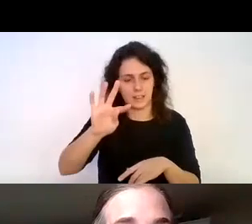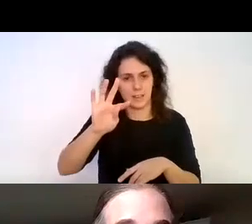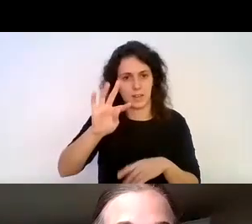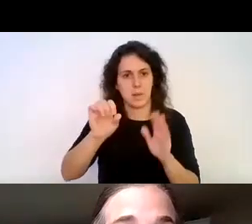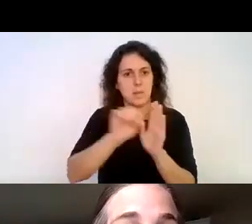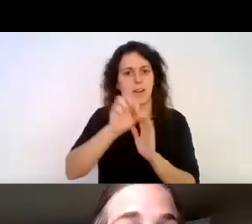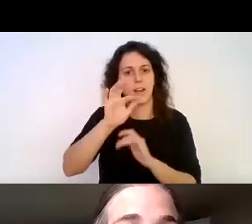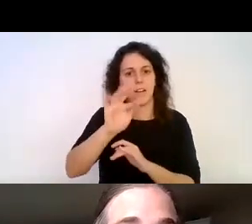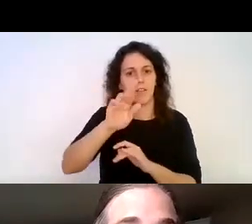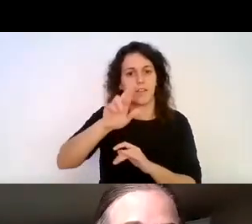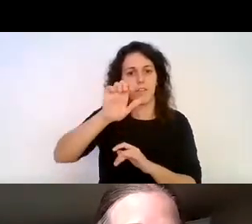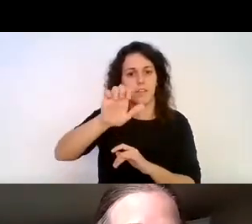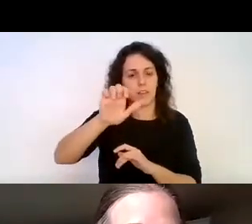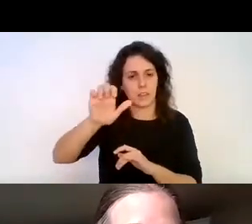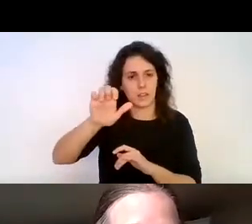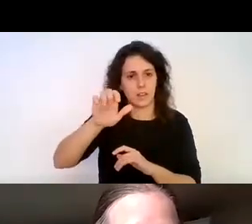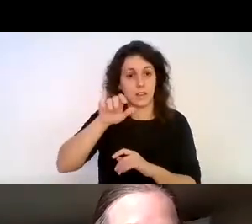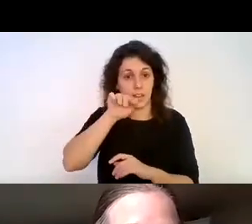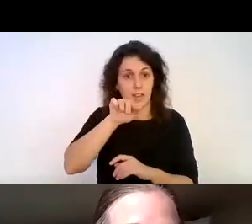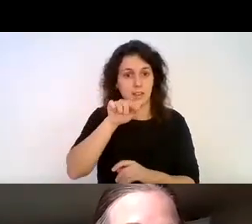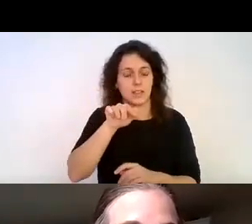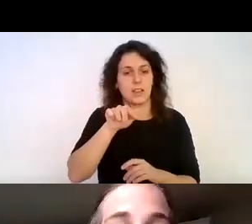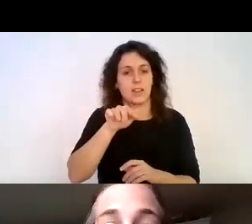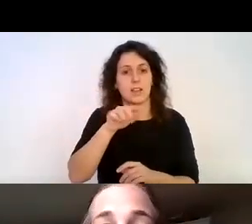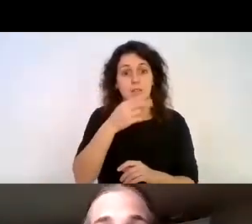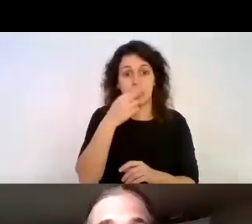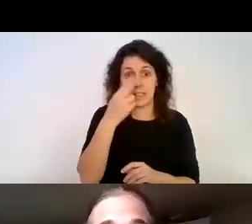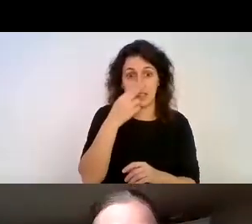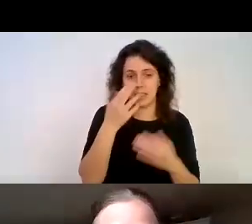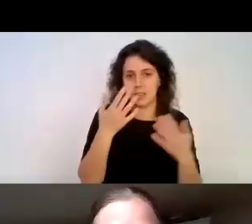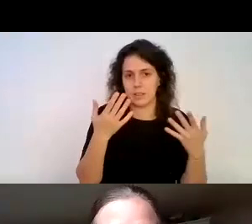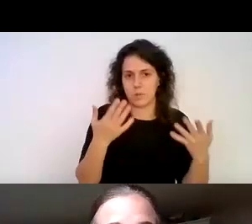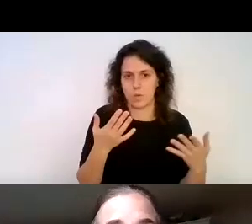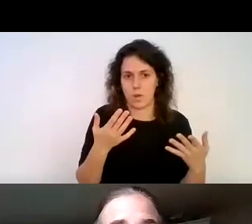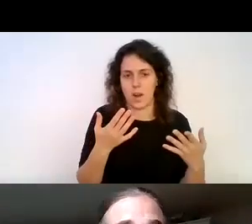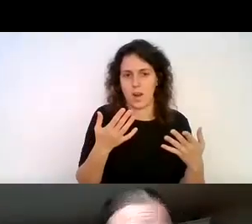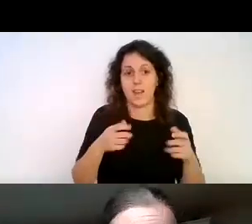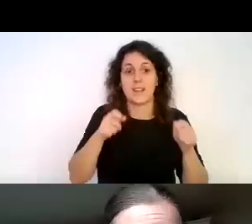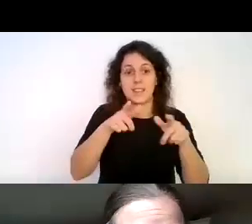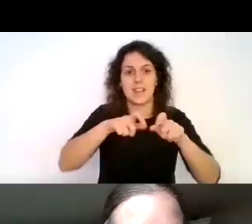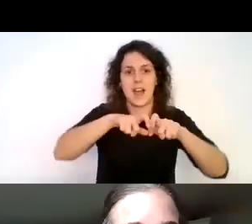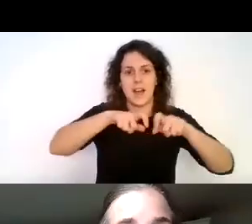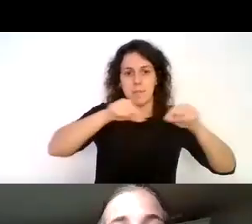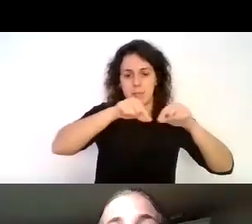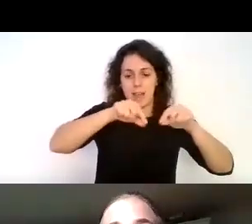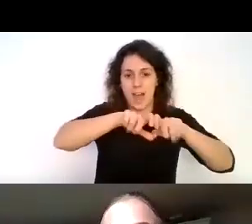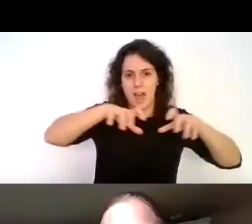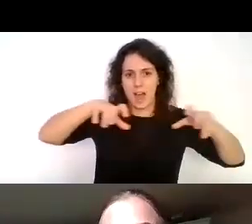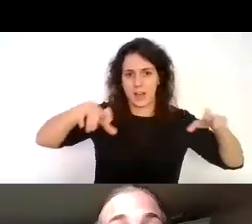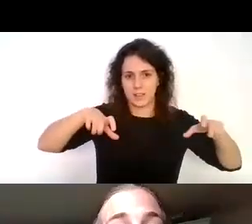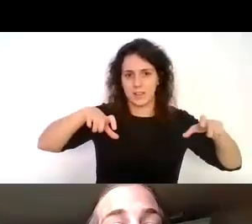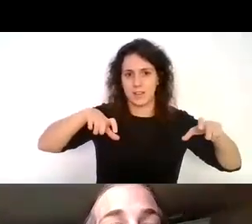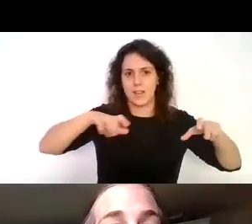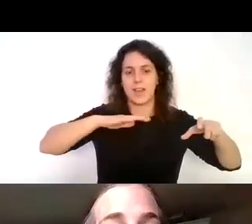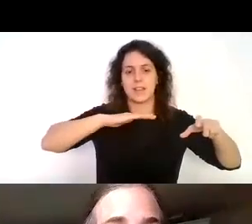y lo interesante de la Grid es que es un poquitito más ancha entonces más estable tiene